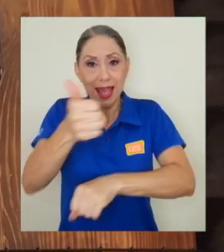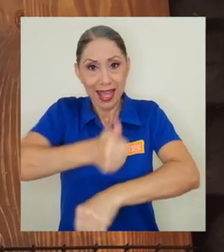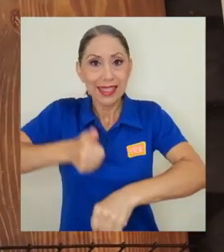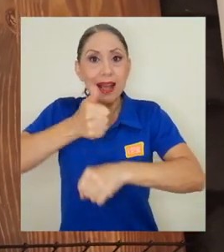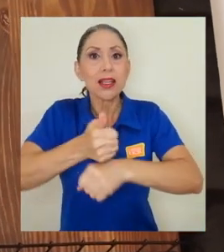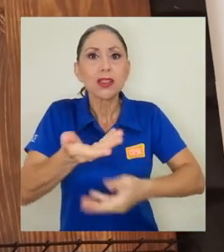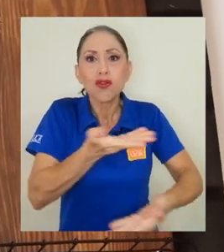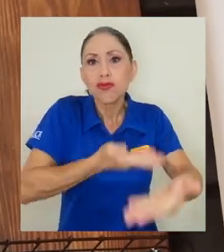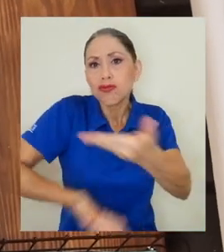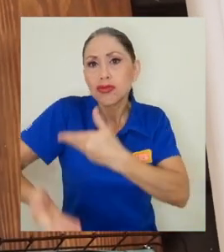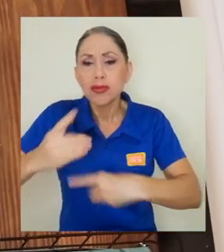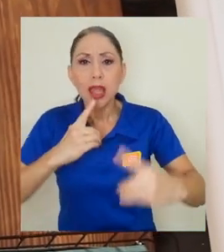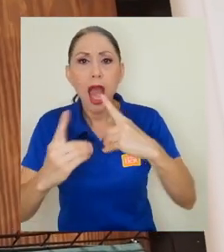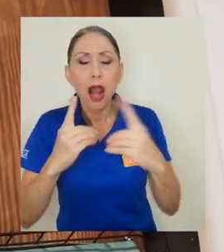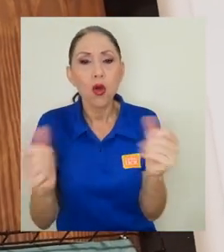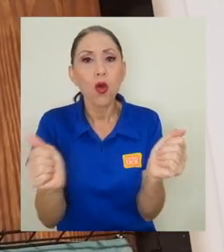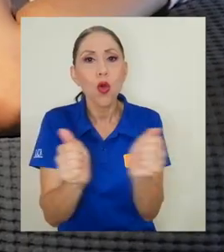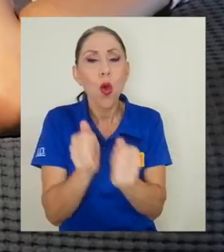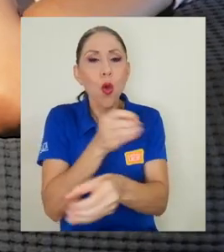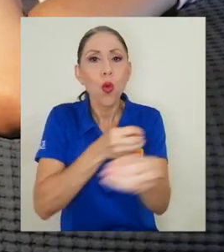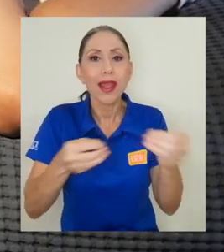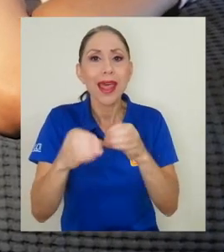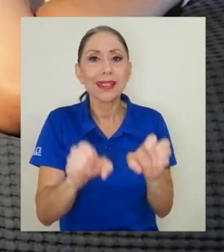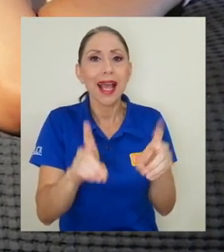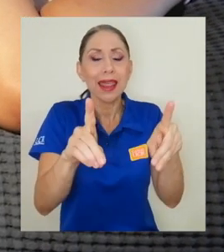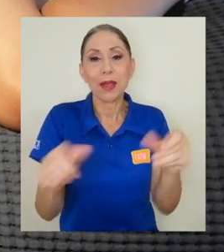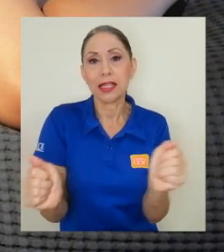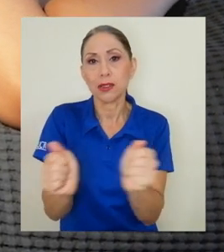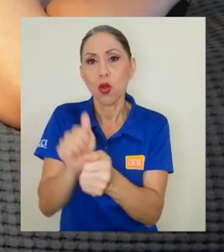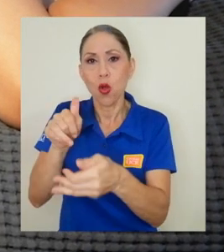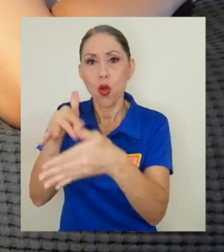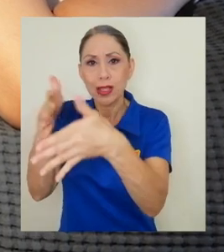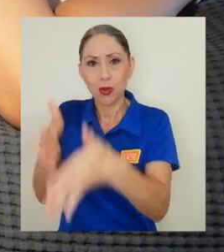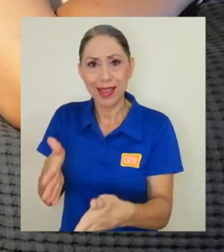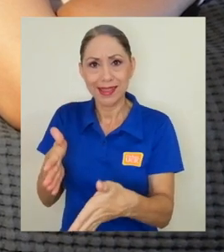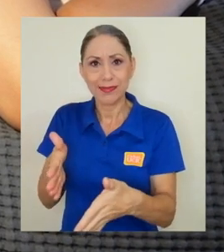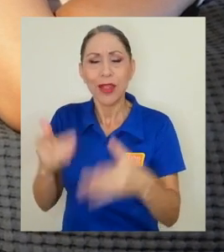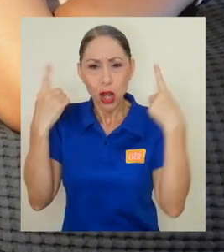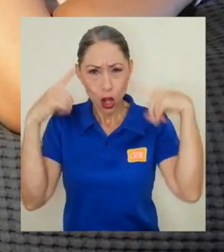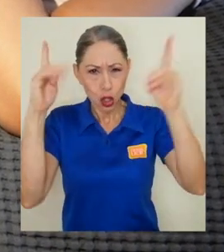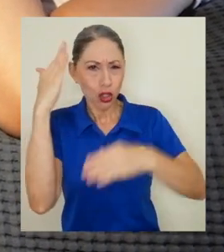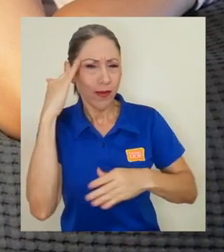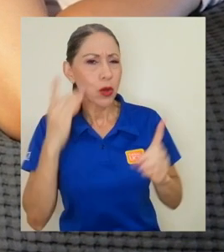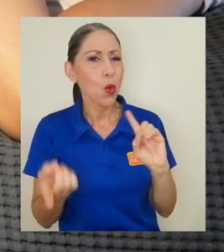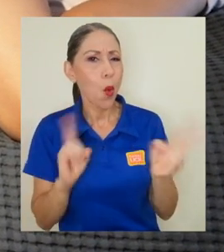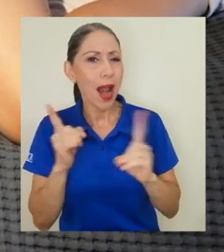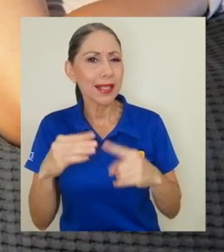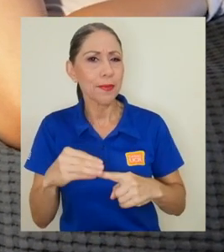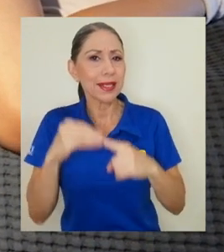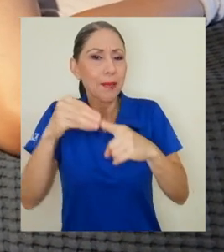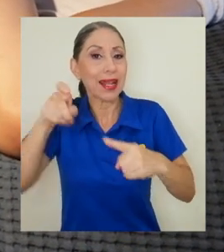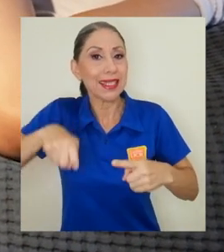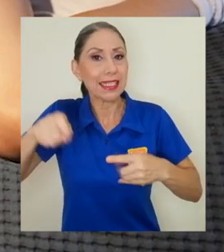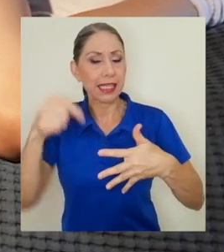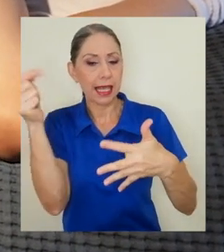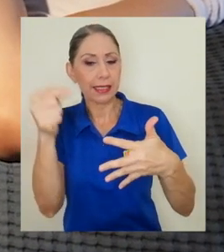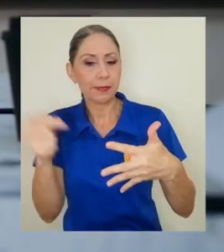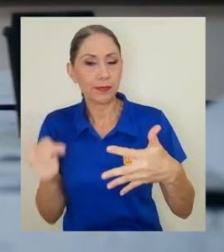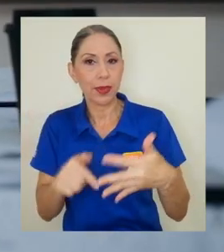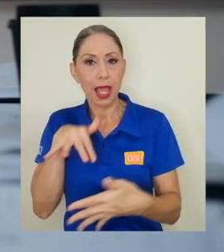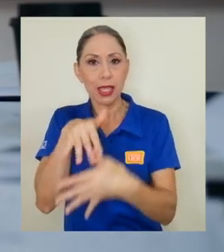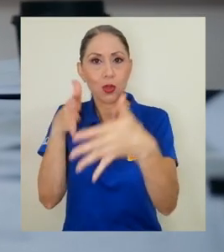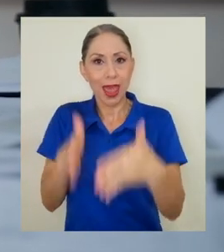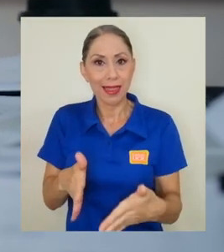académicas y la población estudiantil y logró determinar las principales necesidades del estudiantado en manera de salud mental,